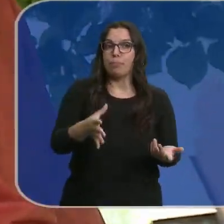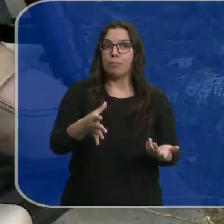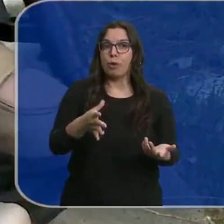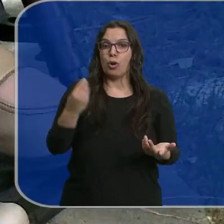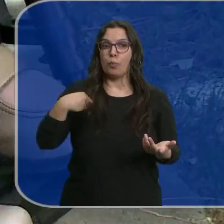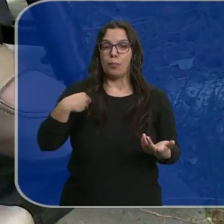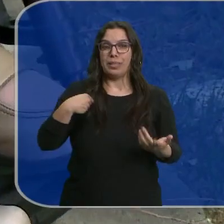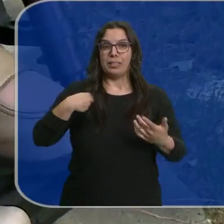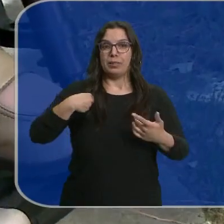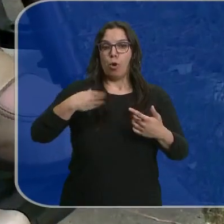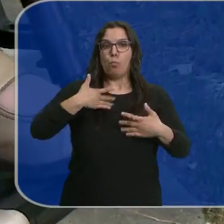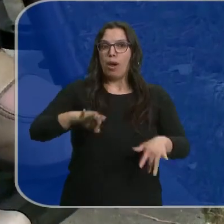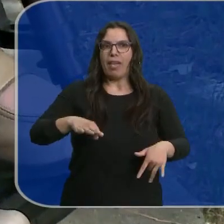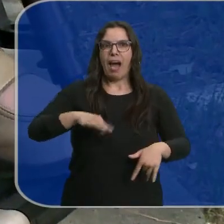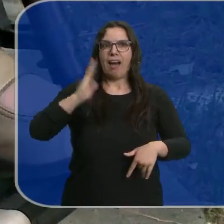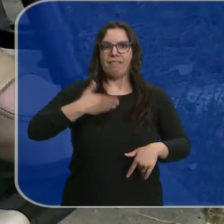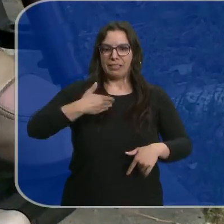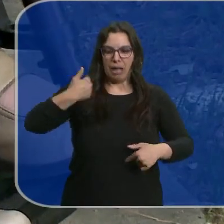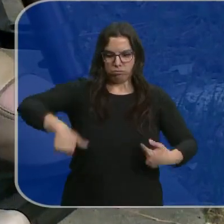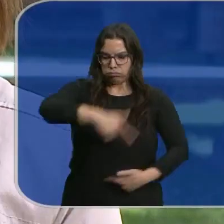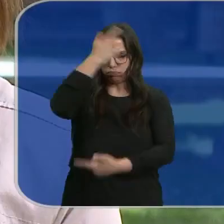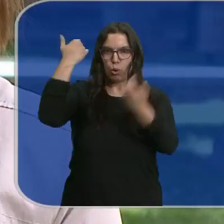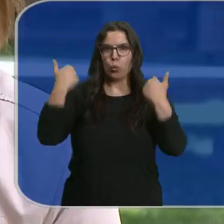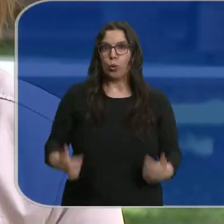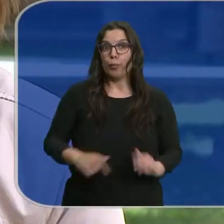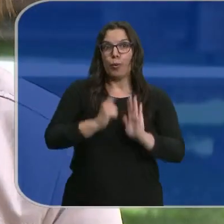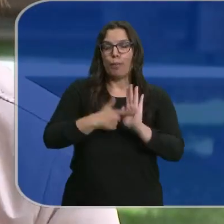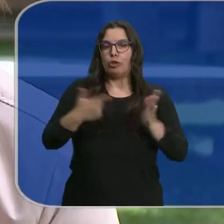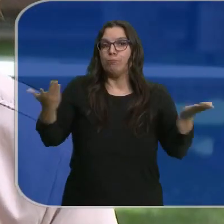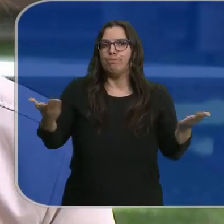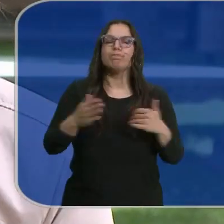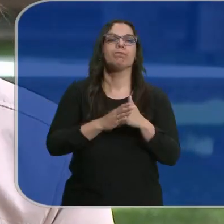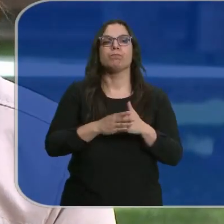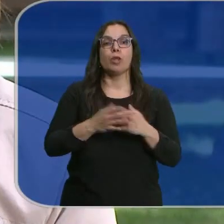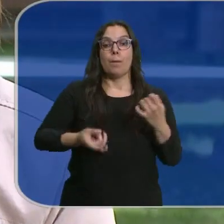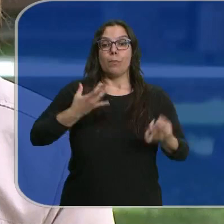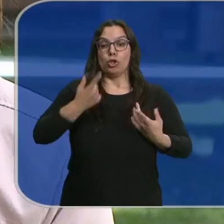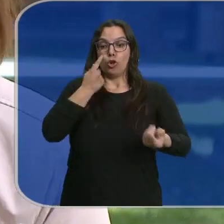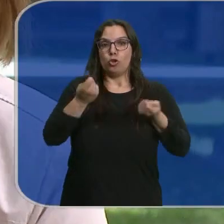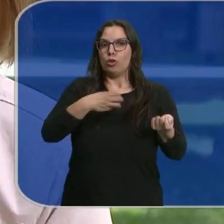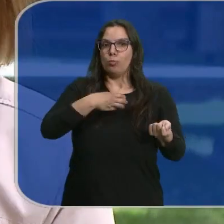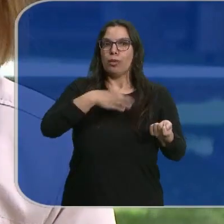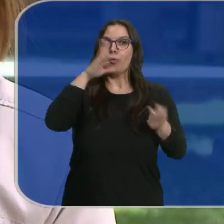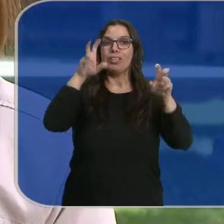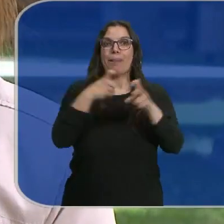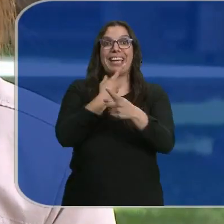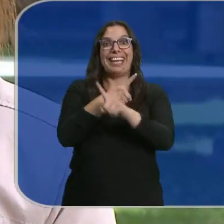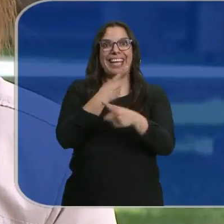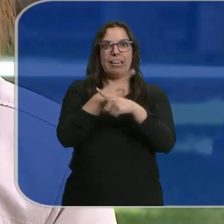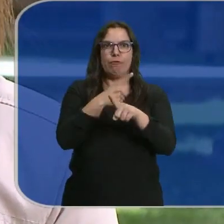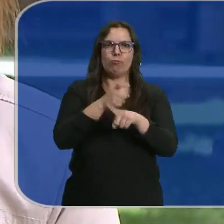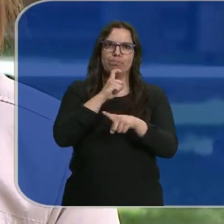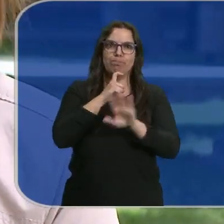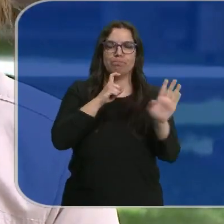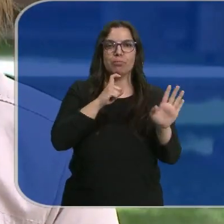sistémica y puede afectar a cualquier parte del organismo. El brote no se pudo controlar porque como era un tema nervioso era más